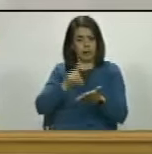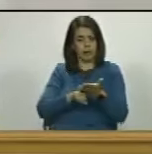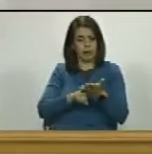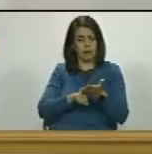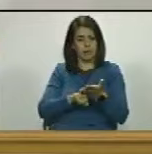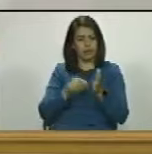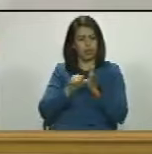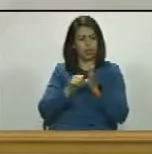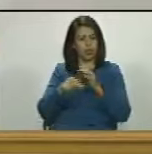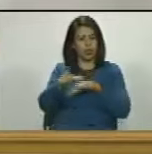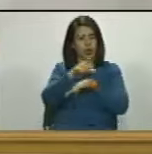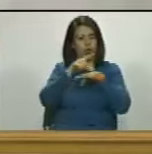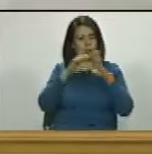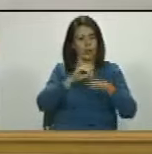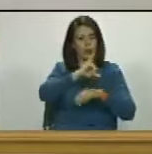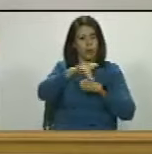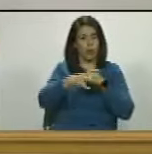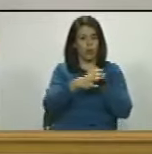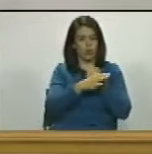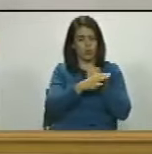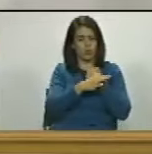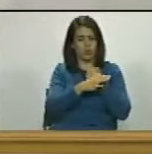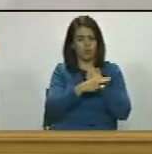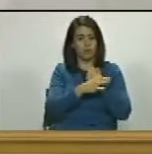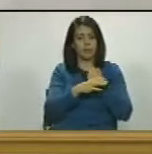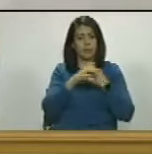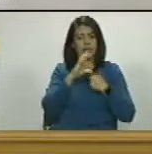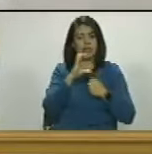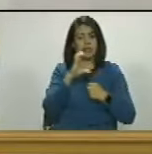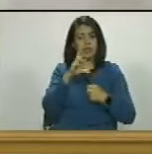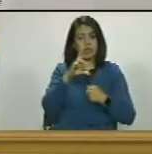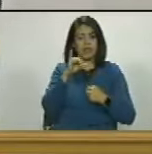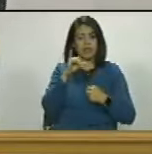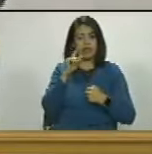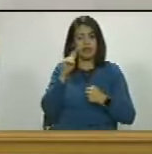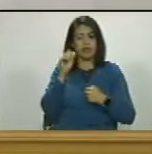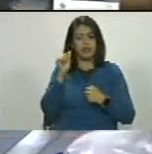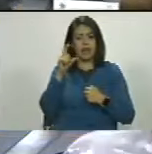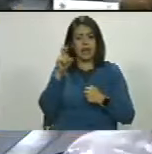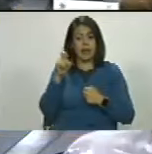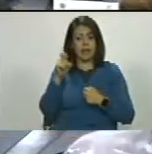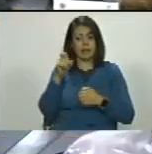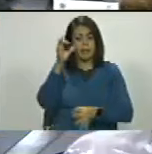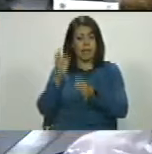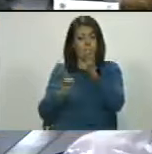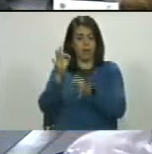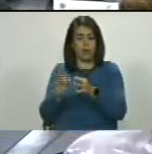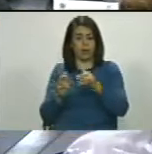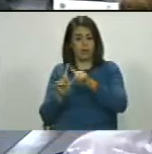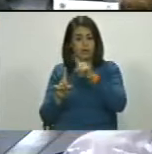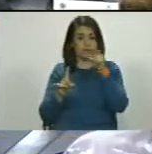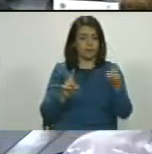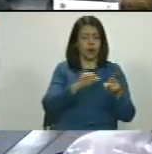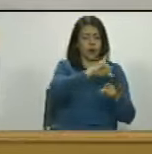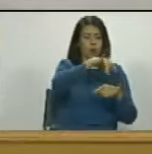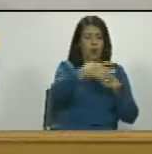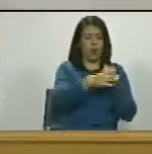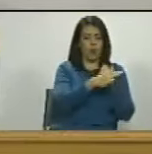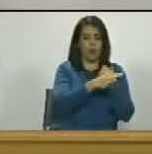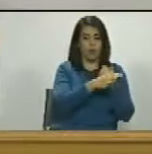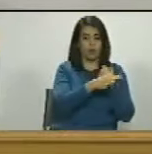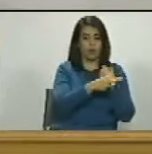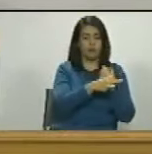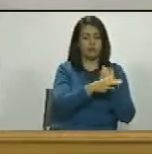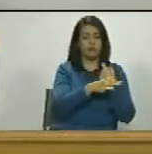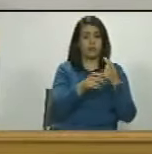y entonces las partes eran Cristalex y su abogado Hernández y Juan Guaidó y su